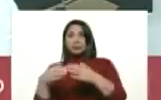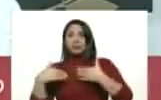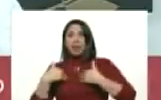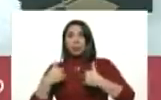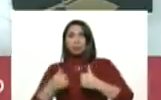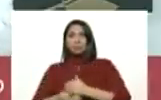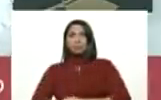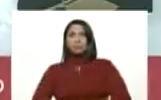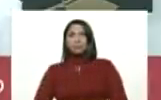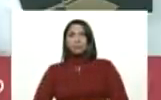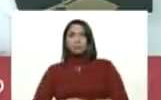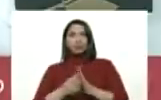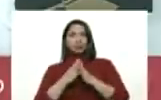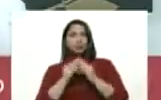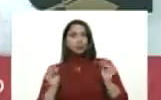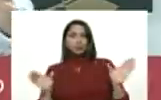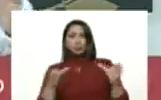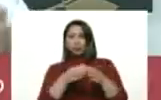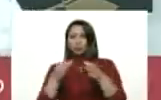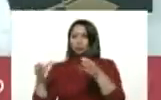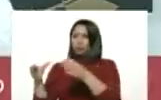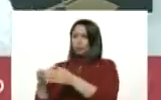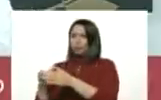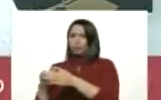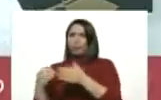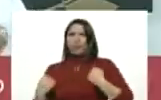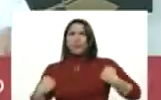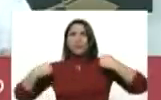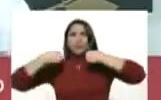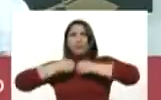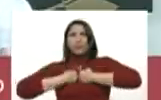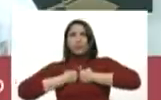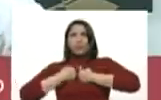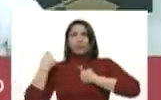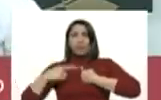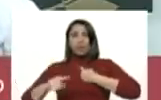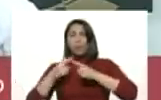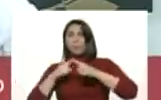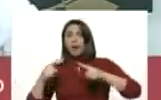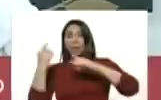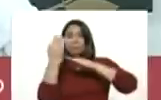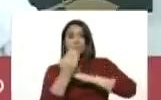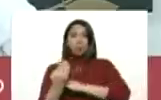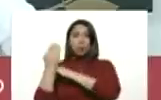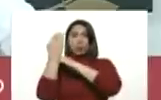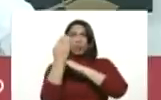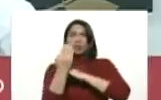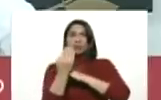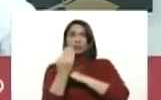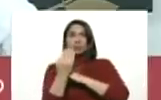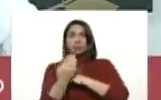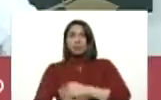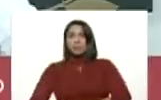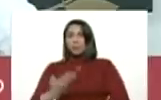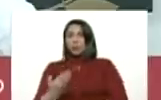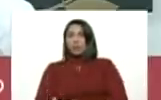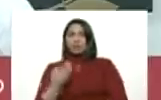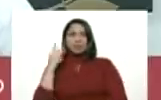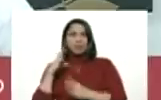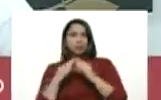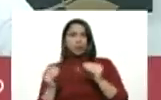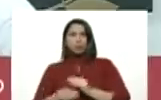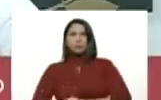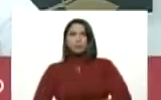Todos los equipos, todos los equipos los tenemos para protegerlos. Todos los equipos. Es muy importante todo esto.